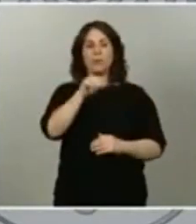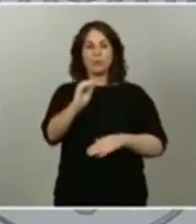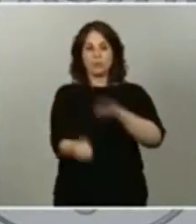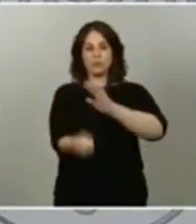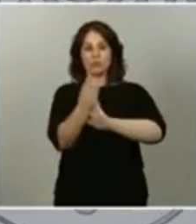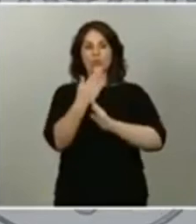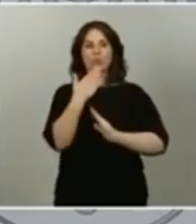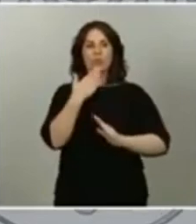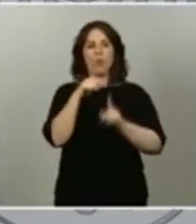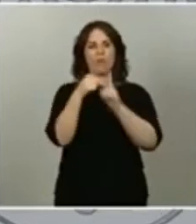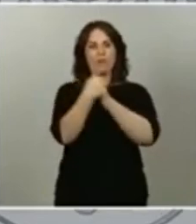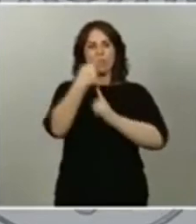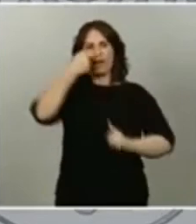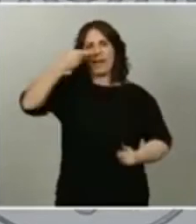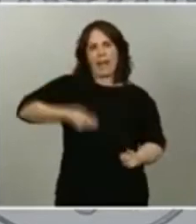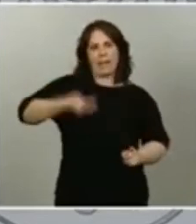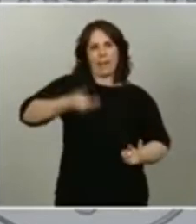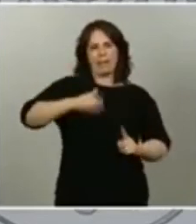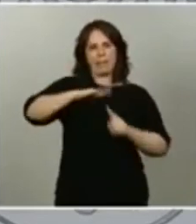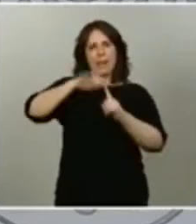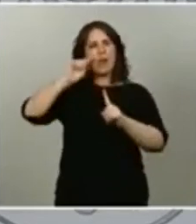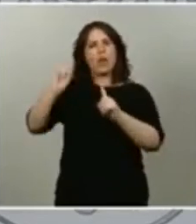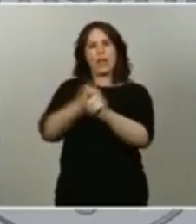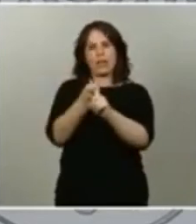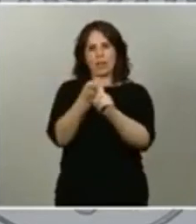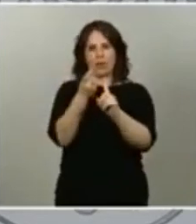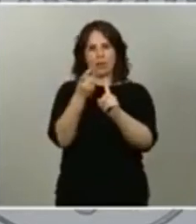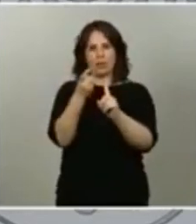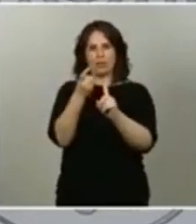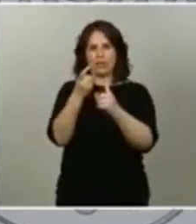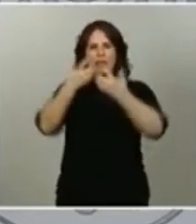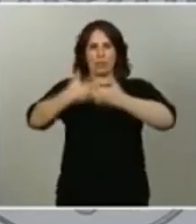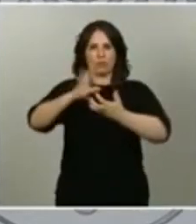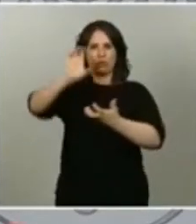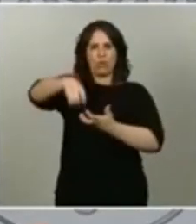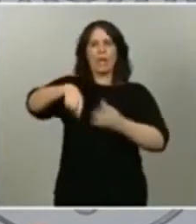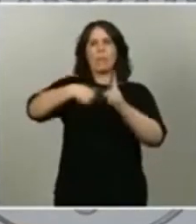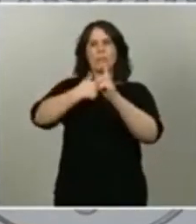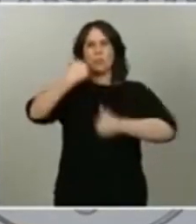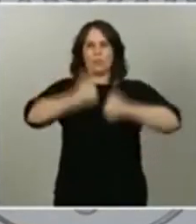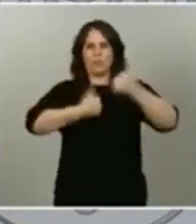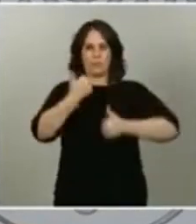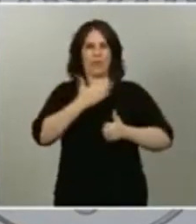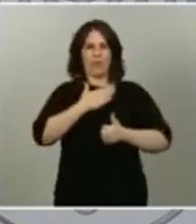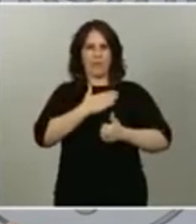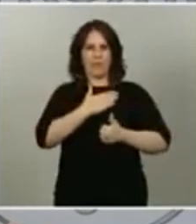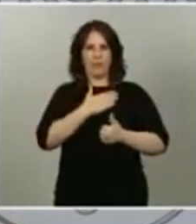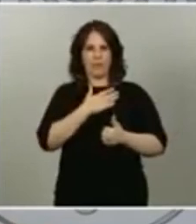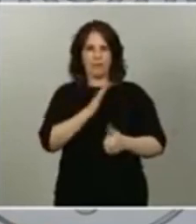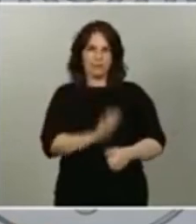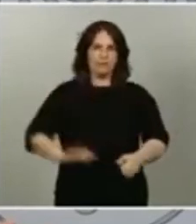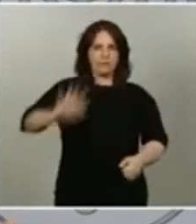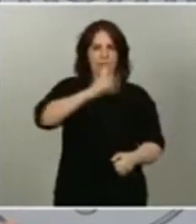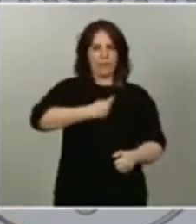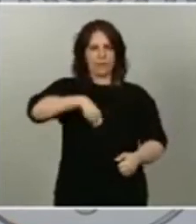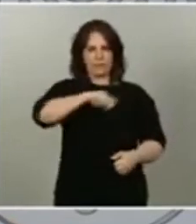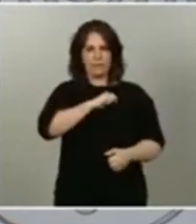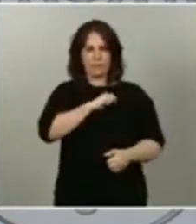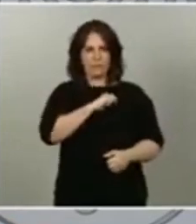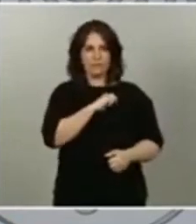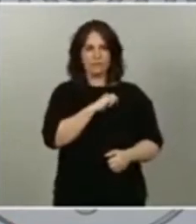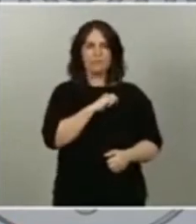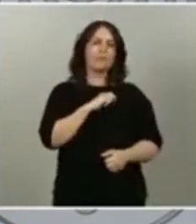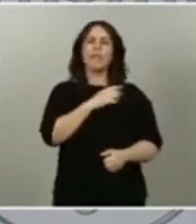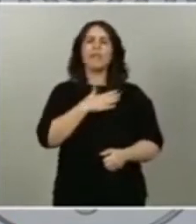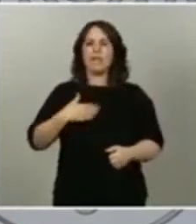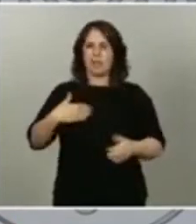de localización industrial y de competitividad de nuestro país aunque quiero señalar y es importante hacerlo